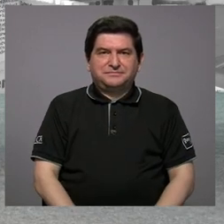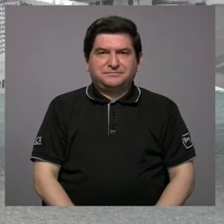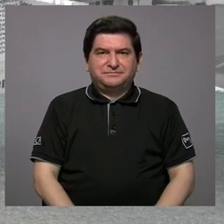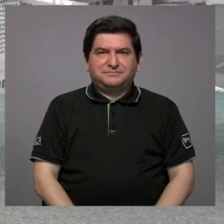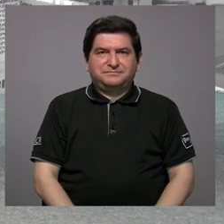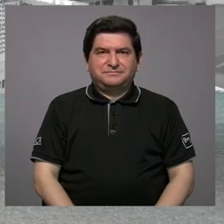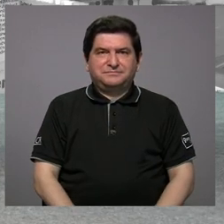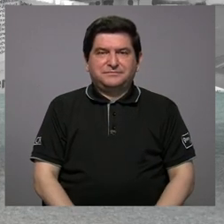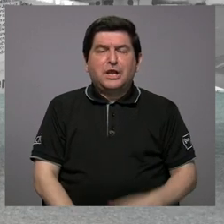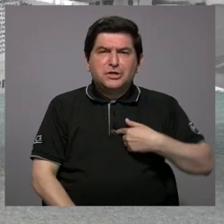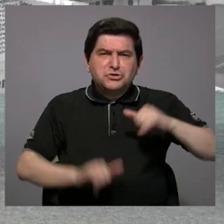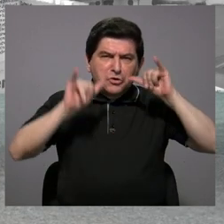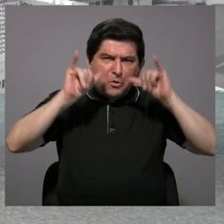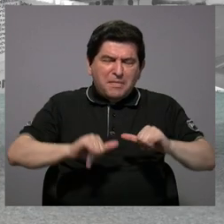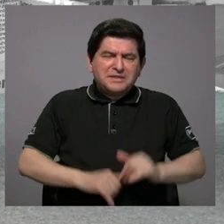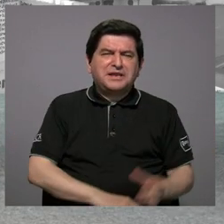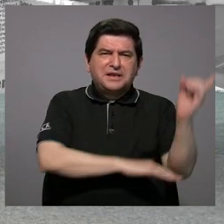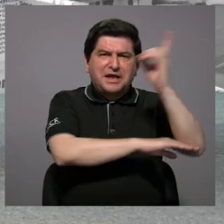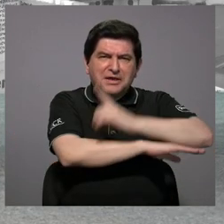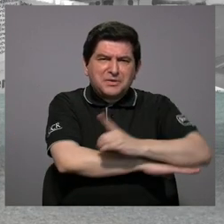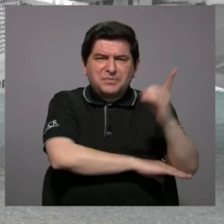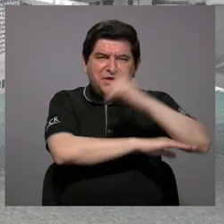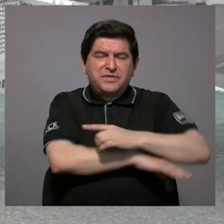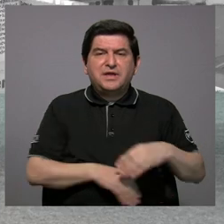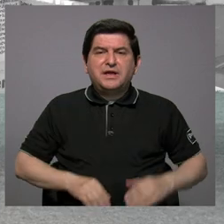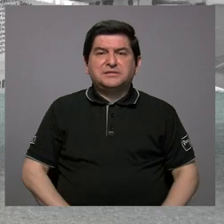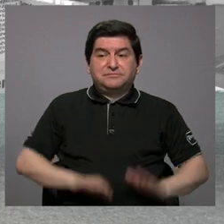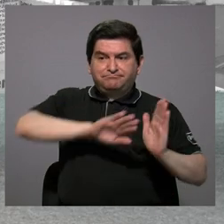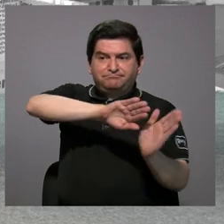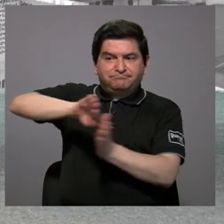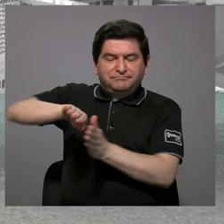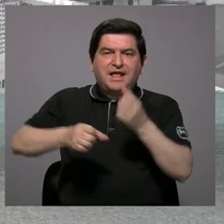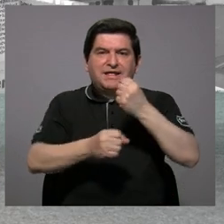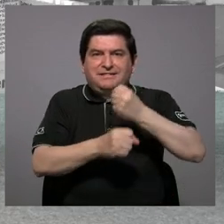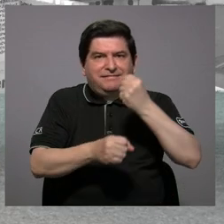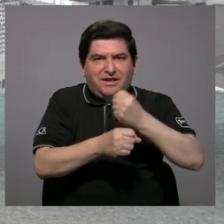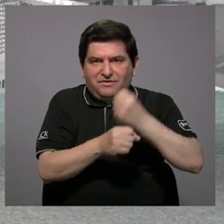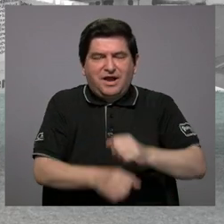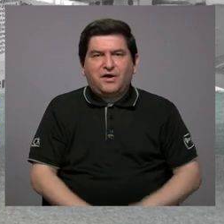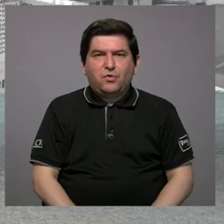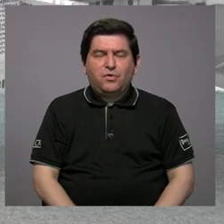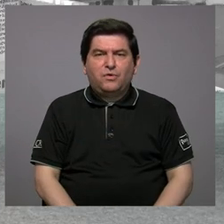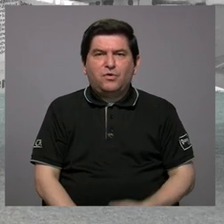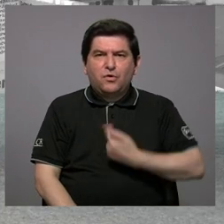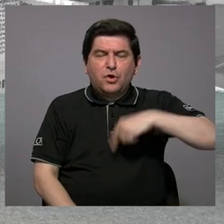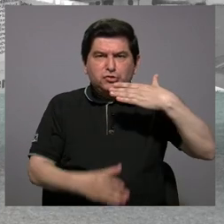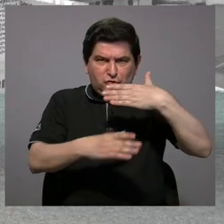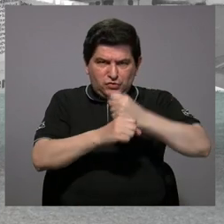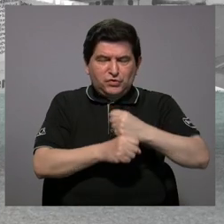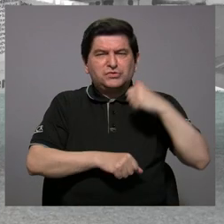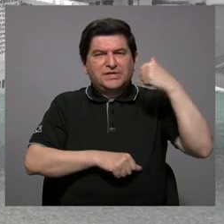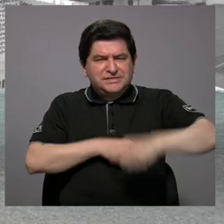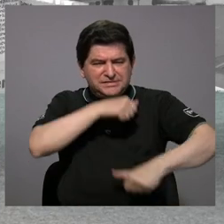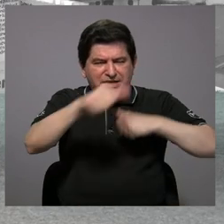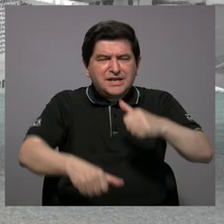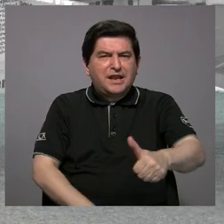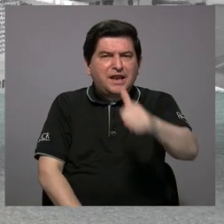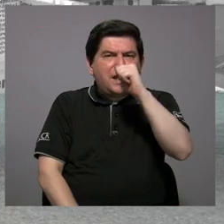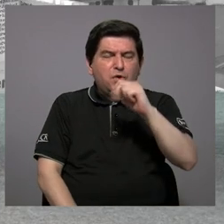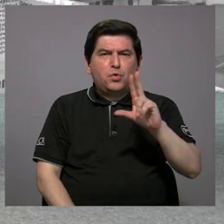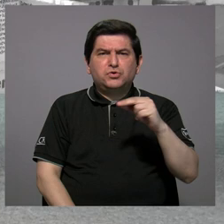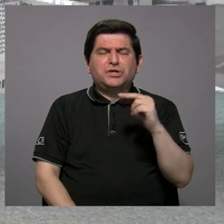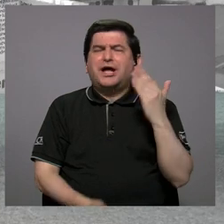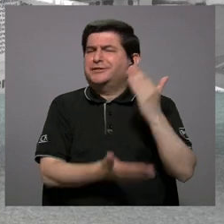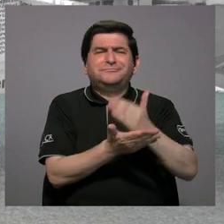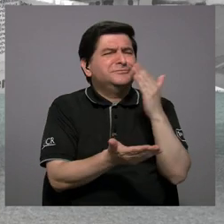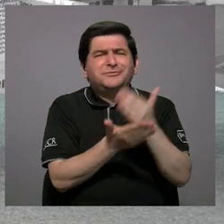me mantuve por unos días dejando mi trabajo y mis cosas. Esto lo hacemos de andar en esta lucha del agua no por